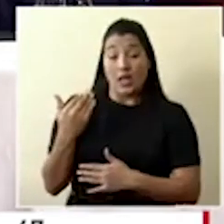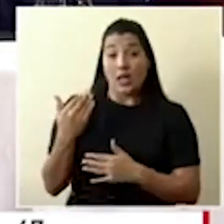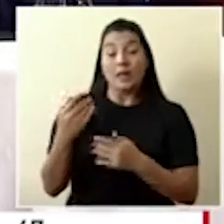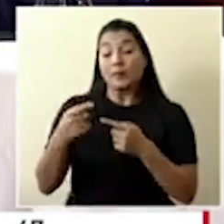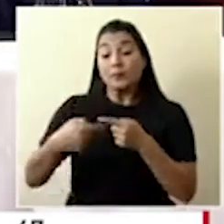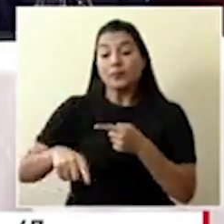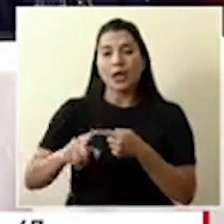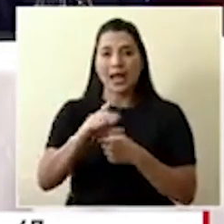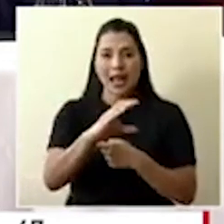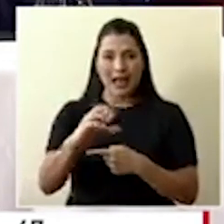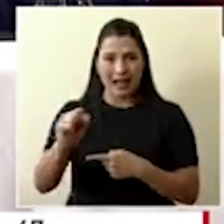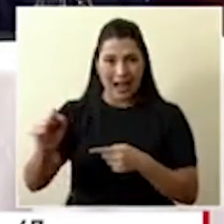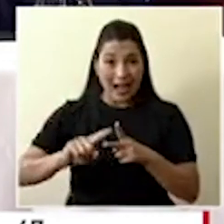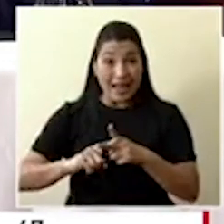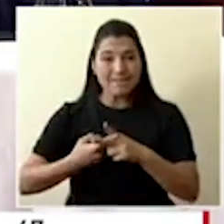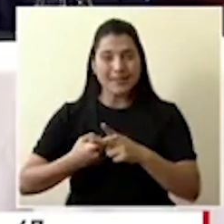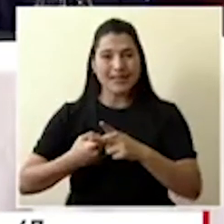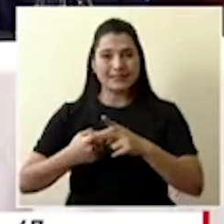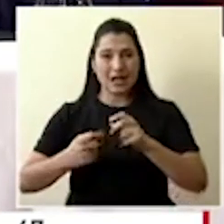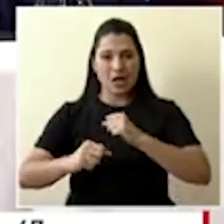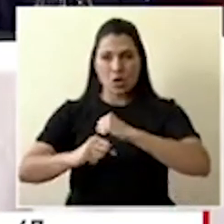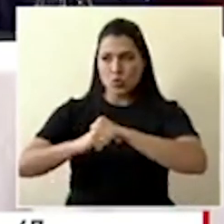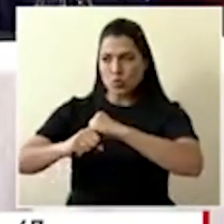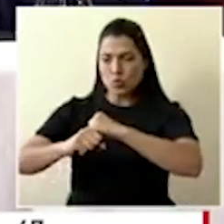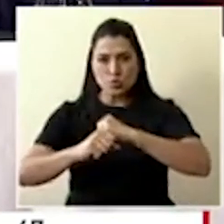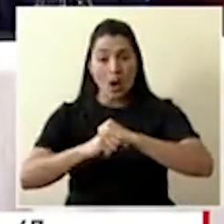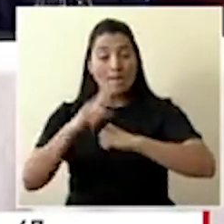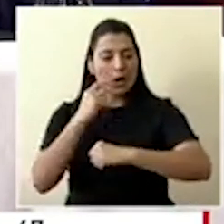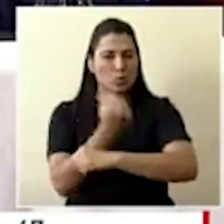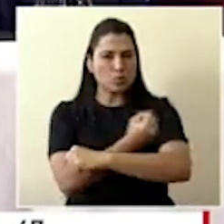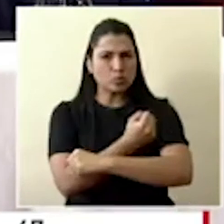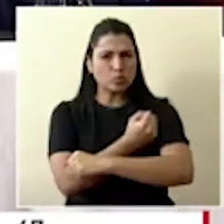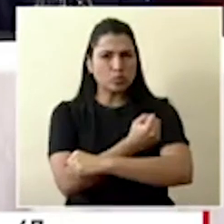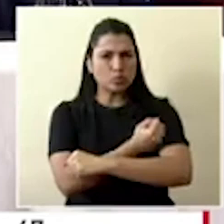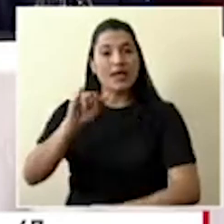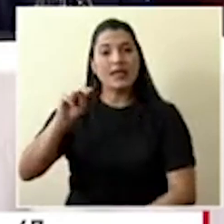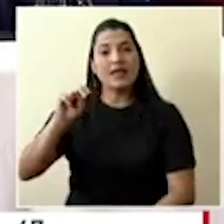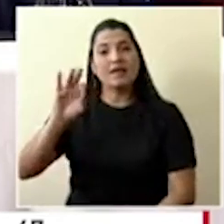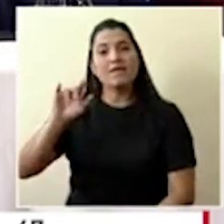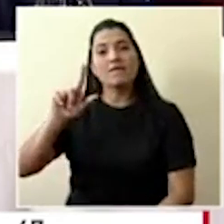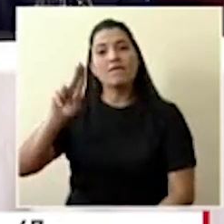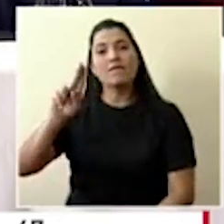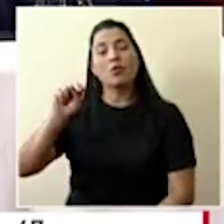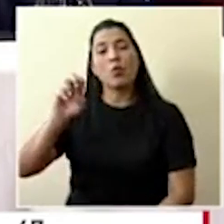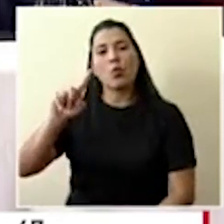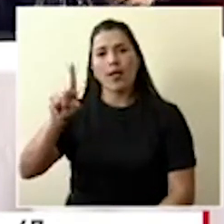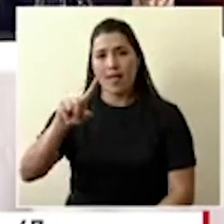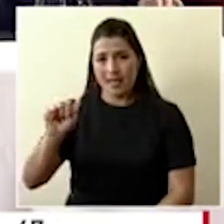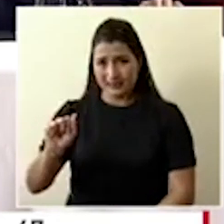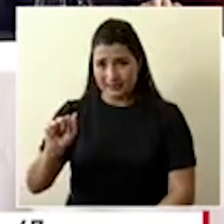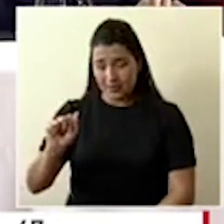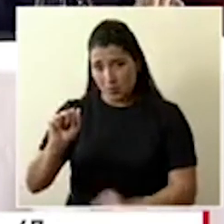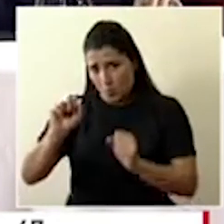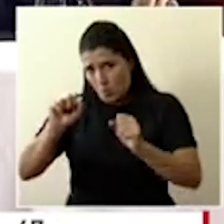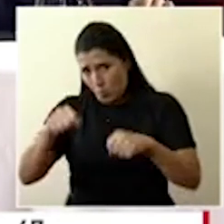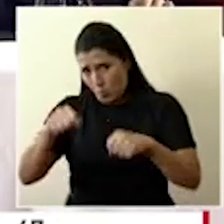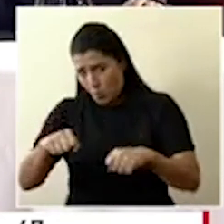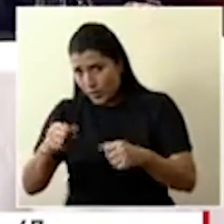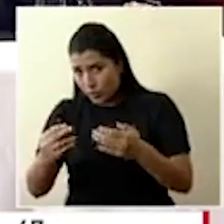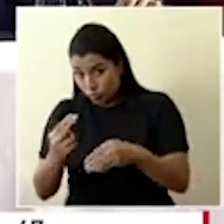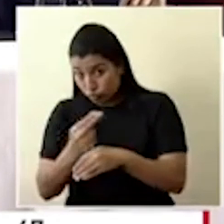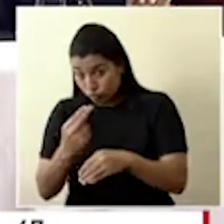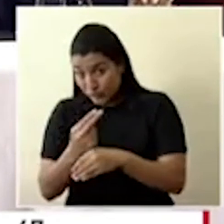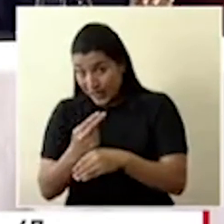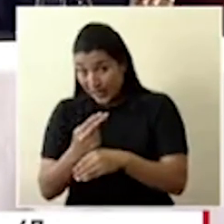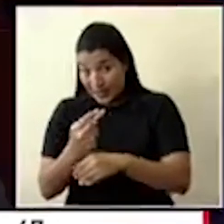¿Valoran la aplicación de la dosis contra tuberculosis? ¿Qué tanto pueden llegar estas vacunas a disminuir el impacto contra el COVID? Sí, ya